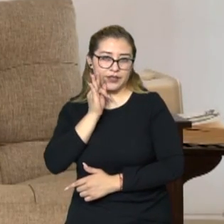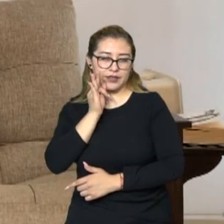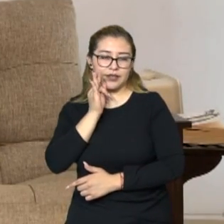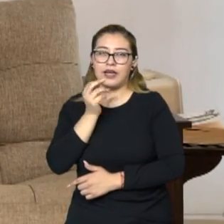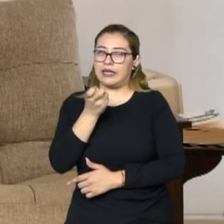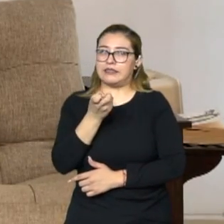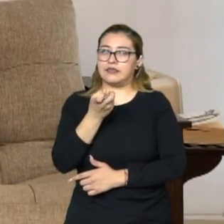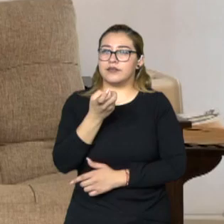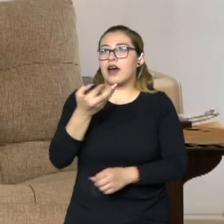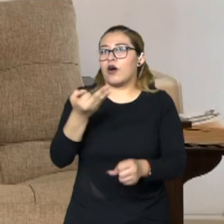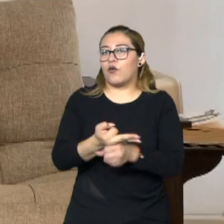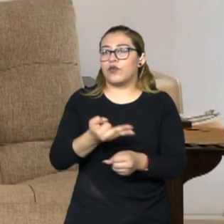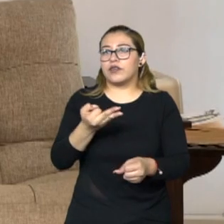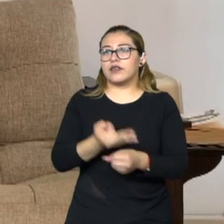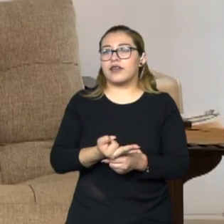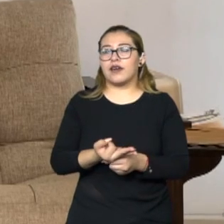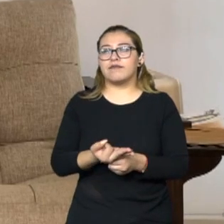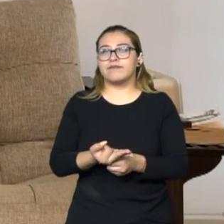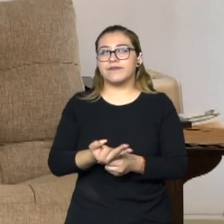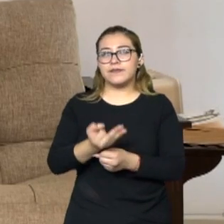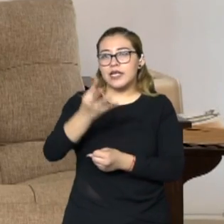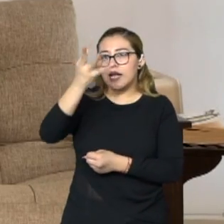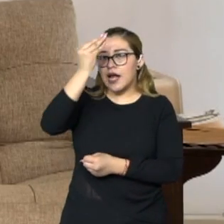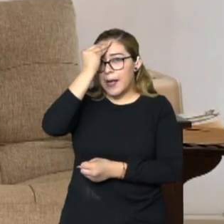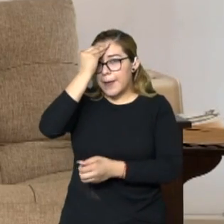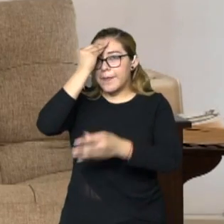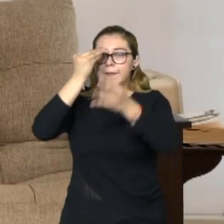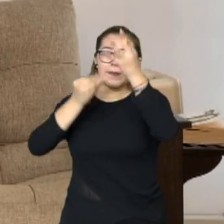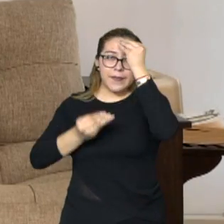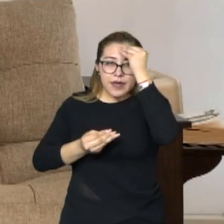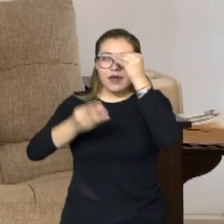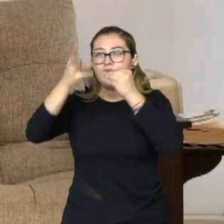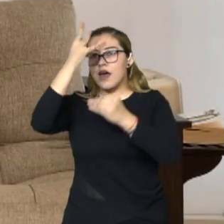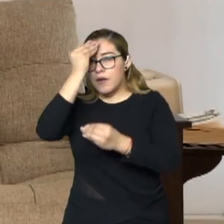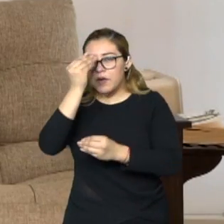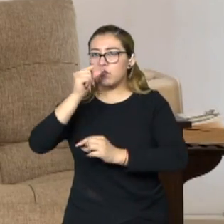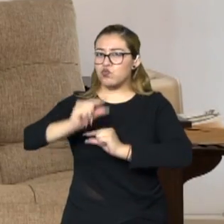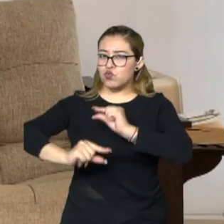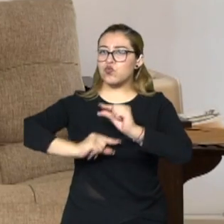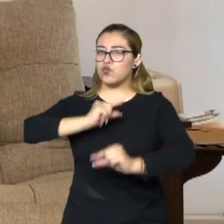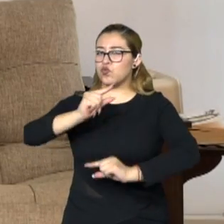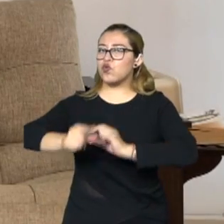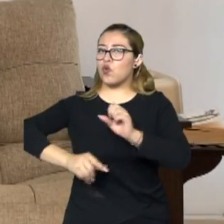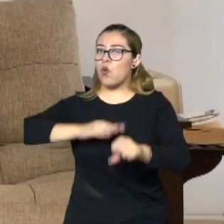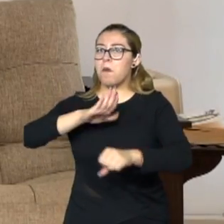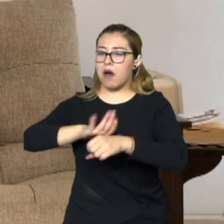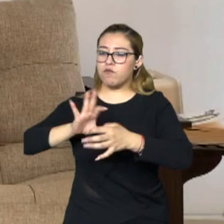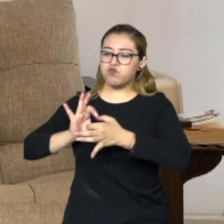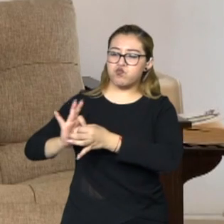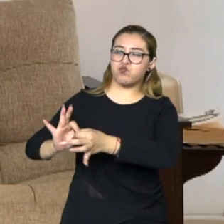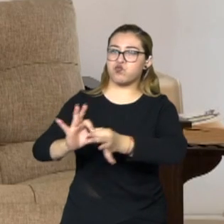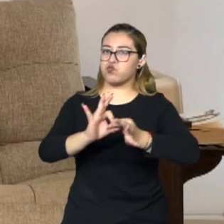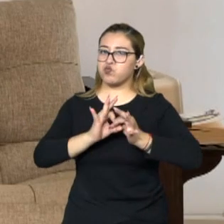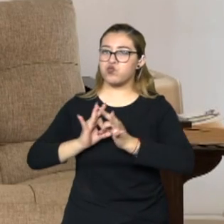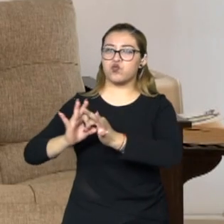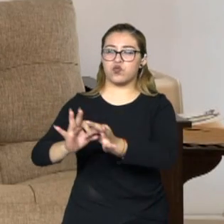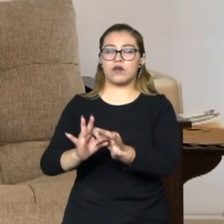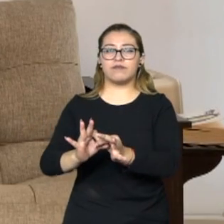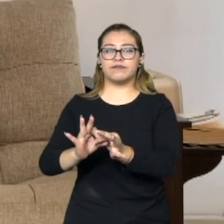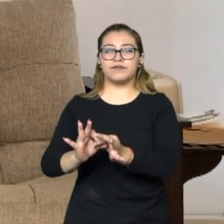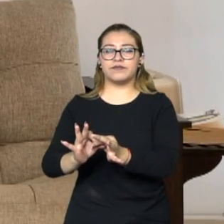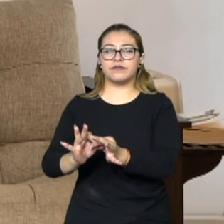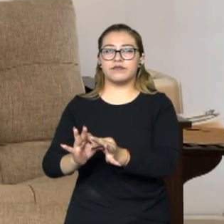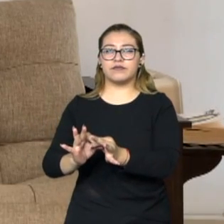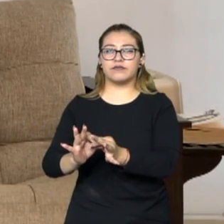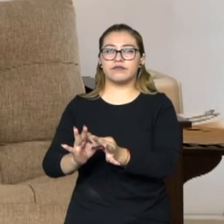hemos aprendido a articularnos y estar cada vez más unidas a partir de